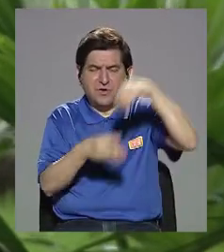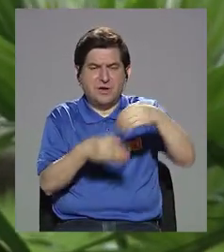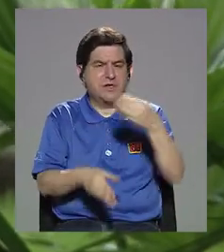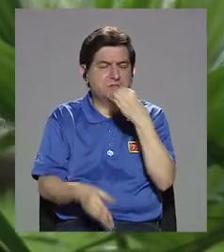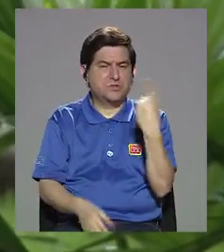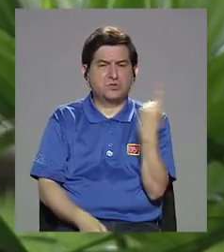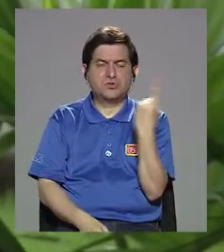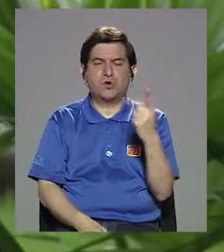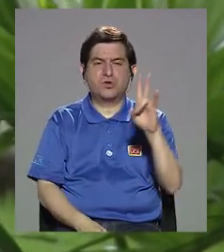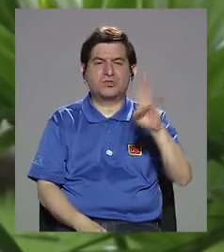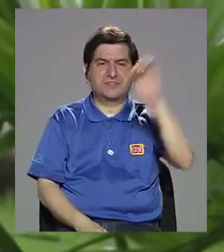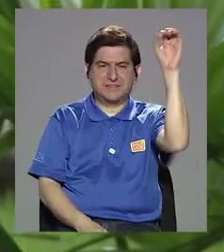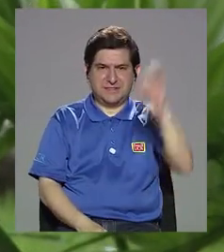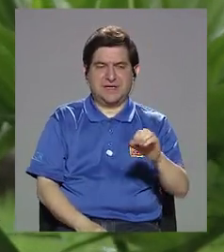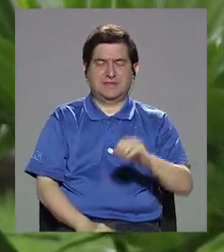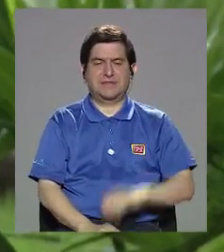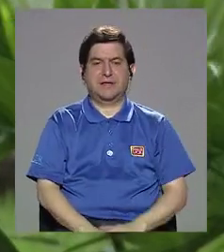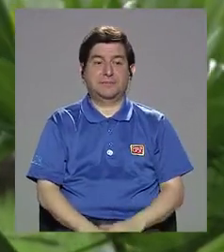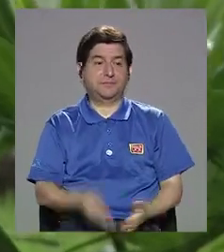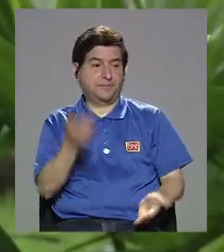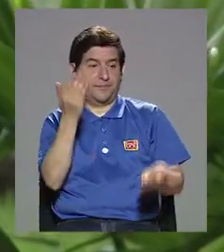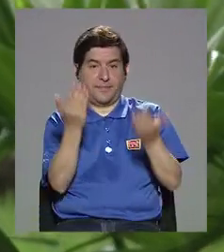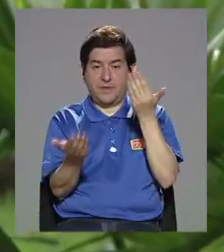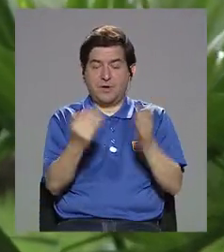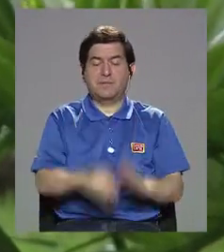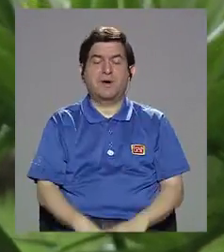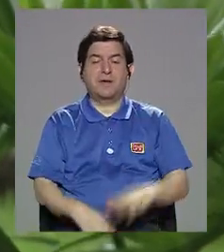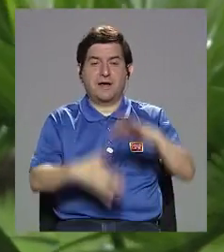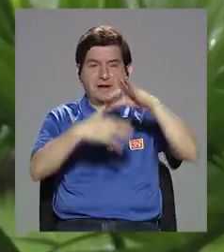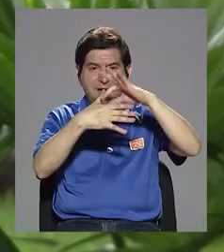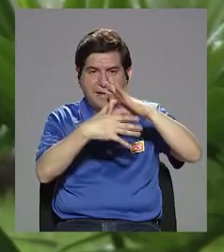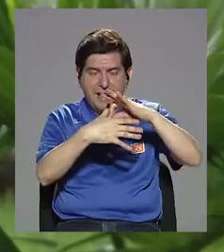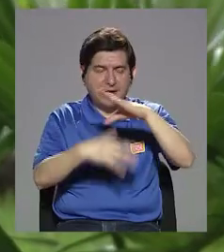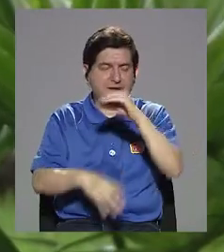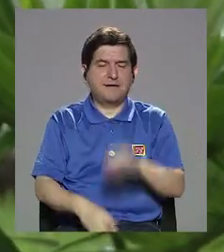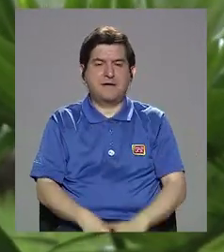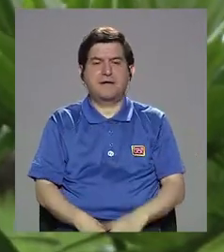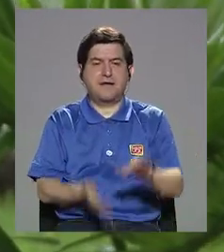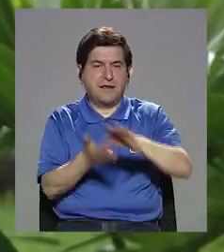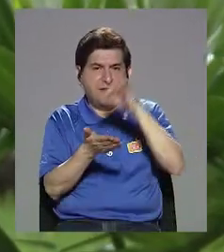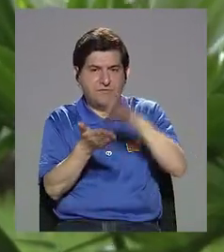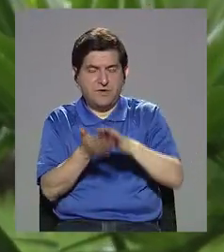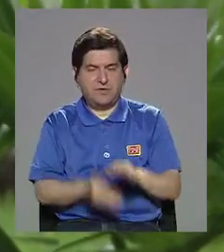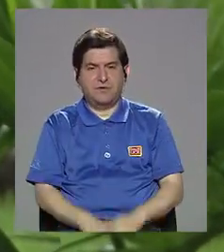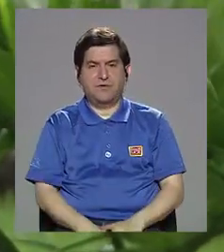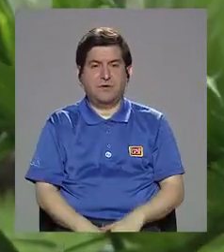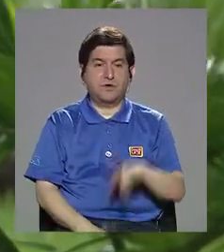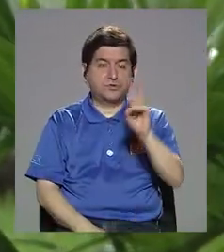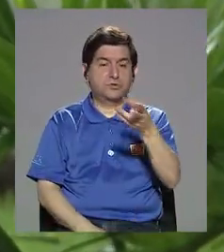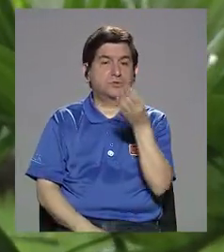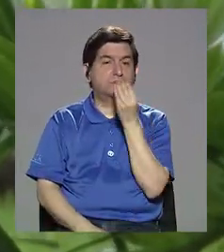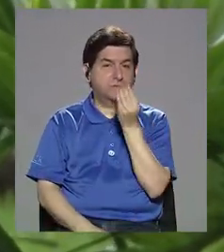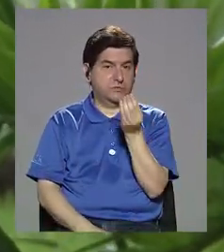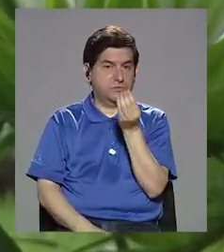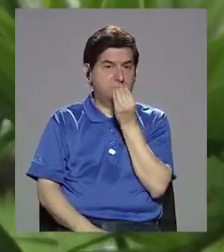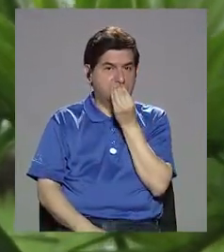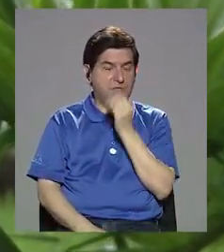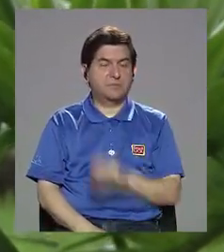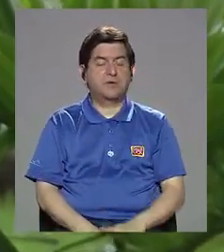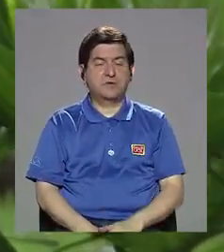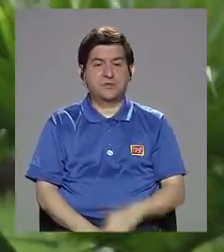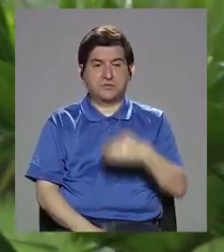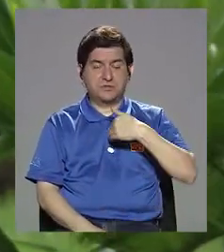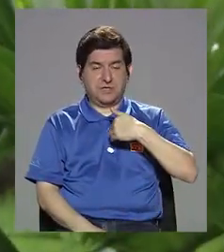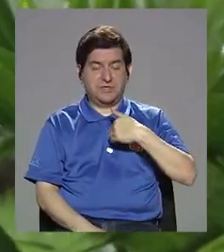solamente el 7%. Si comparamos la carne y los frijoles, son dos alimentos